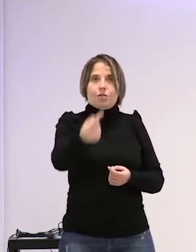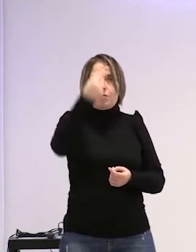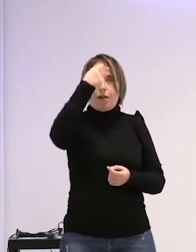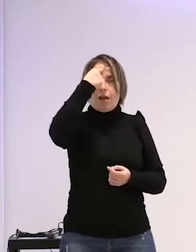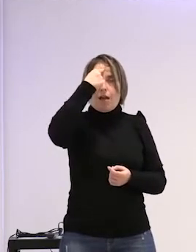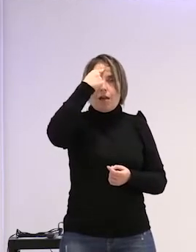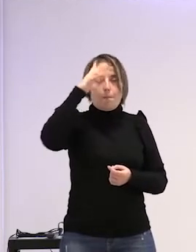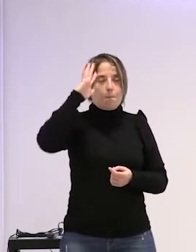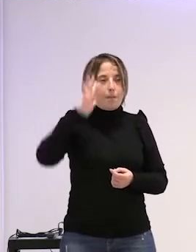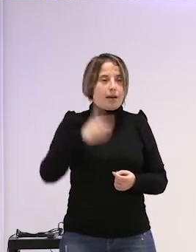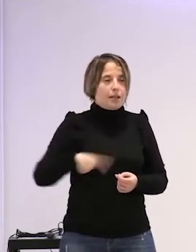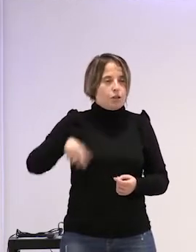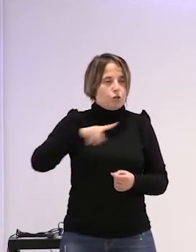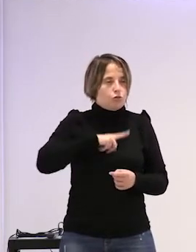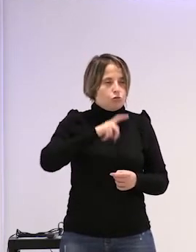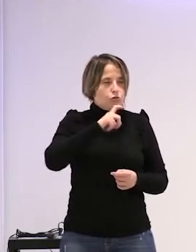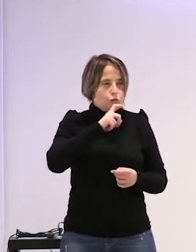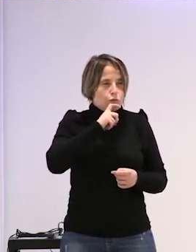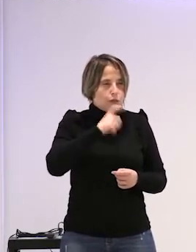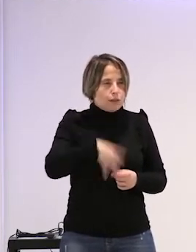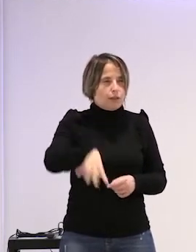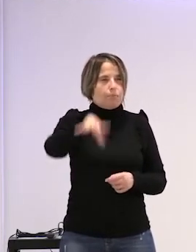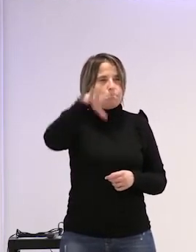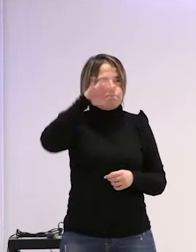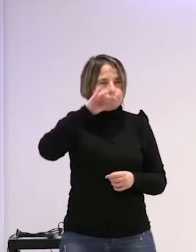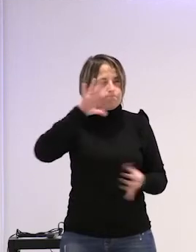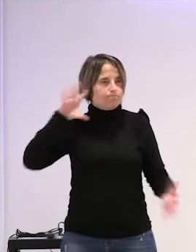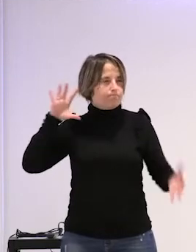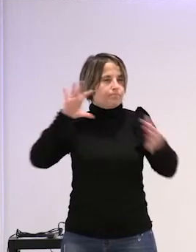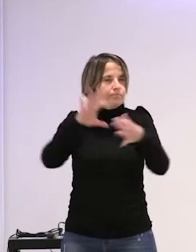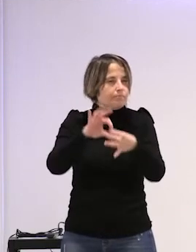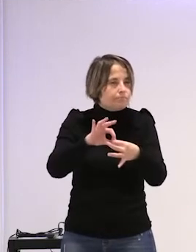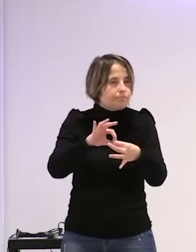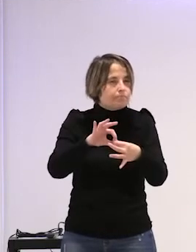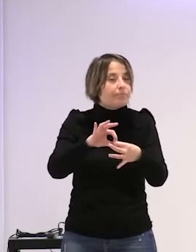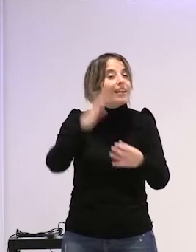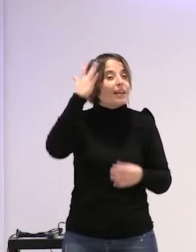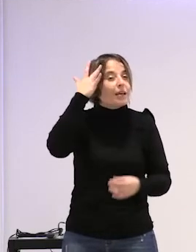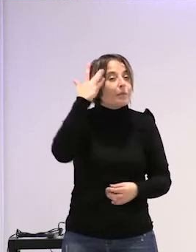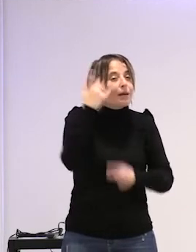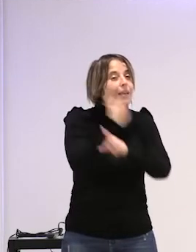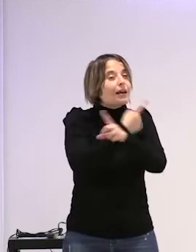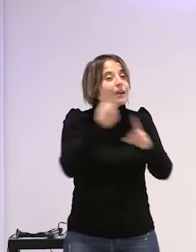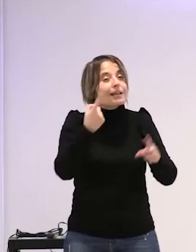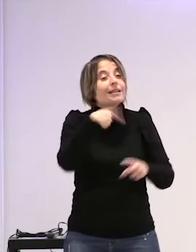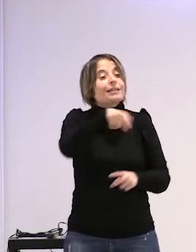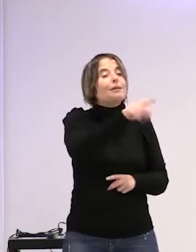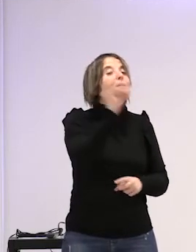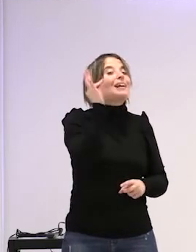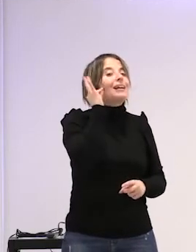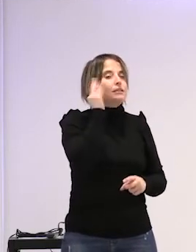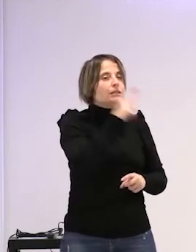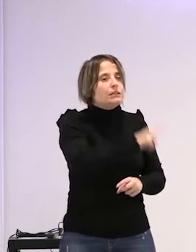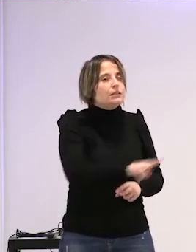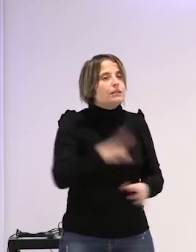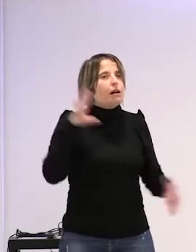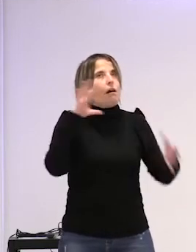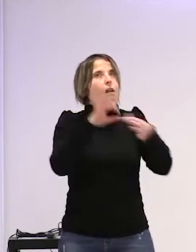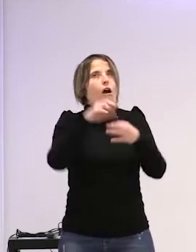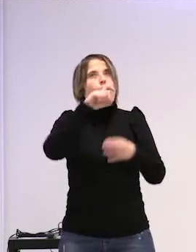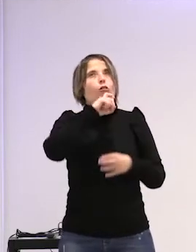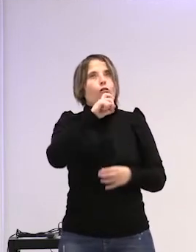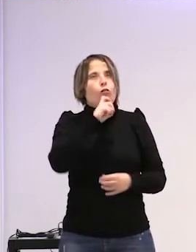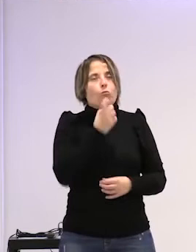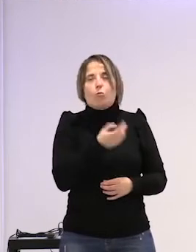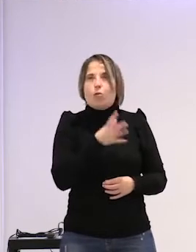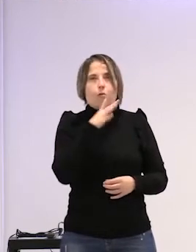resultar a nosotras tan difícil de unir imagínense lo que significa para ellas unir eso porque no lo